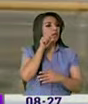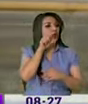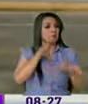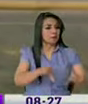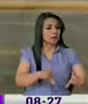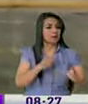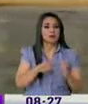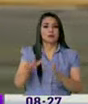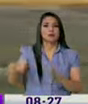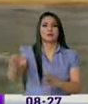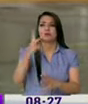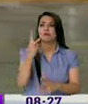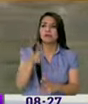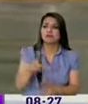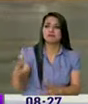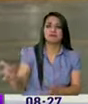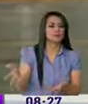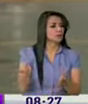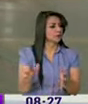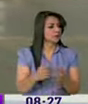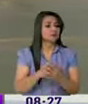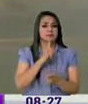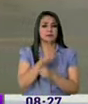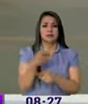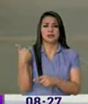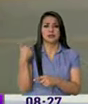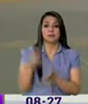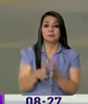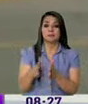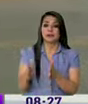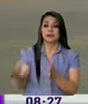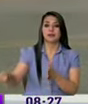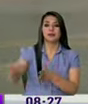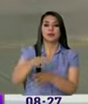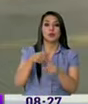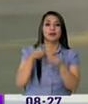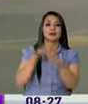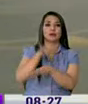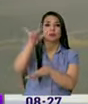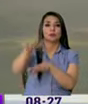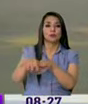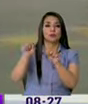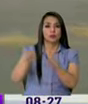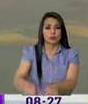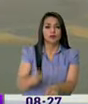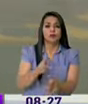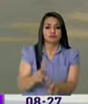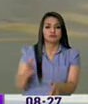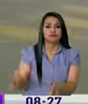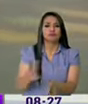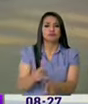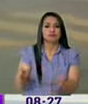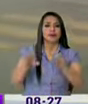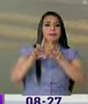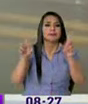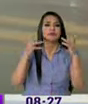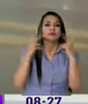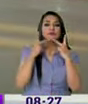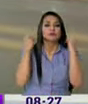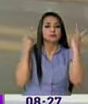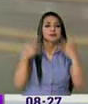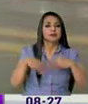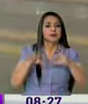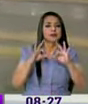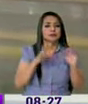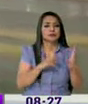infraestructura aún no las veo. Bueno, existen parqueaderos en el Parque Bicentenario. La empresa de obras públicas